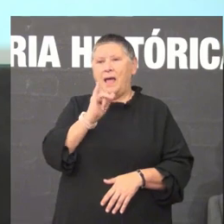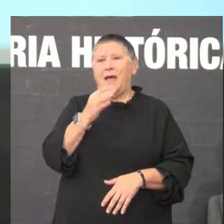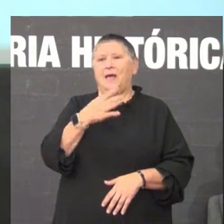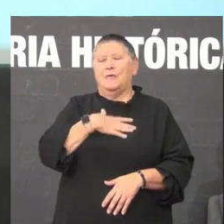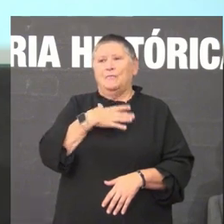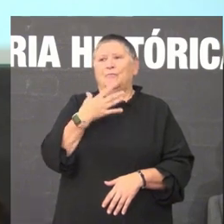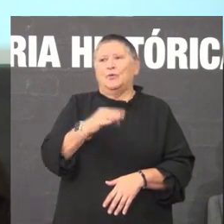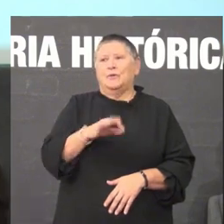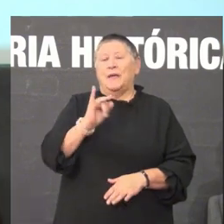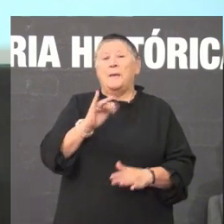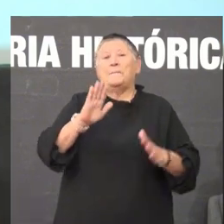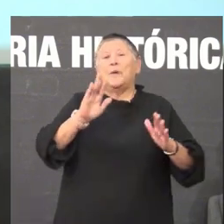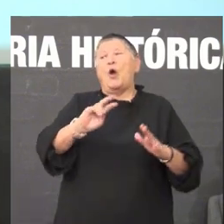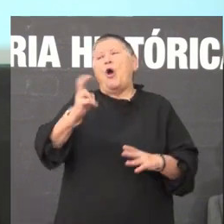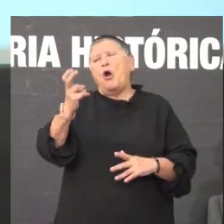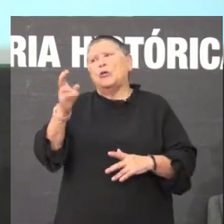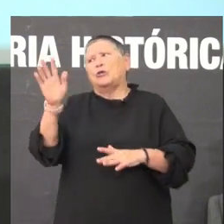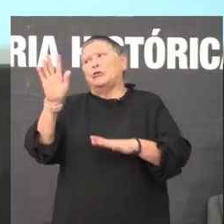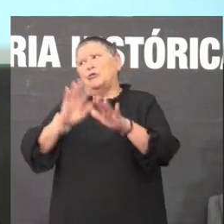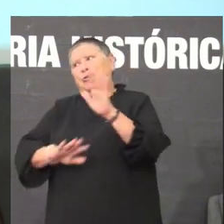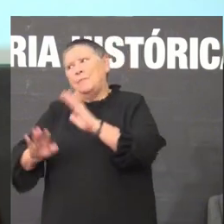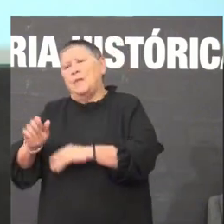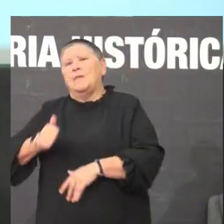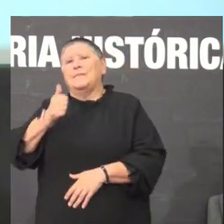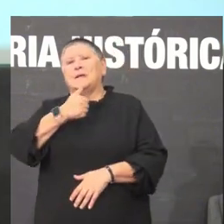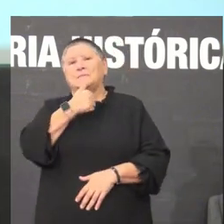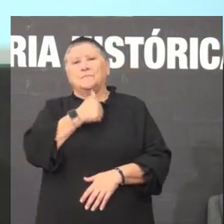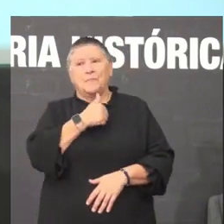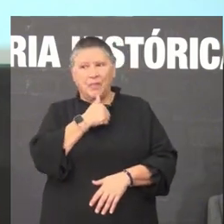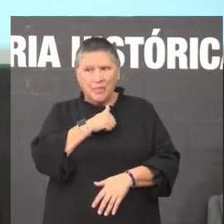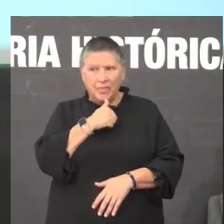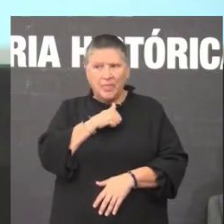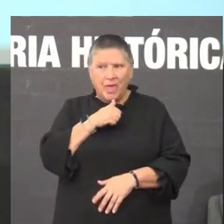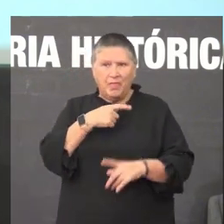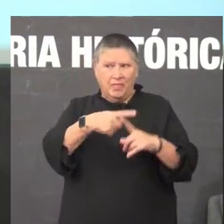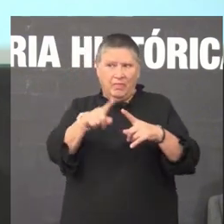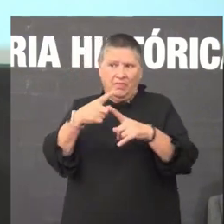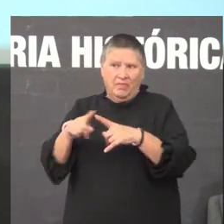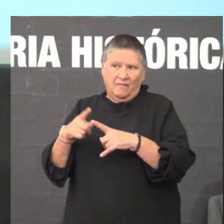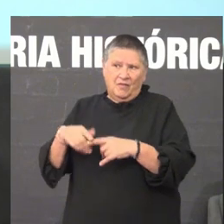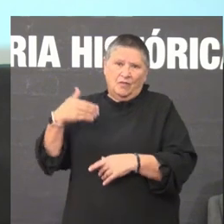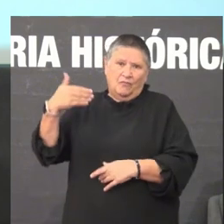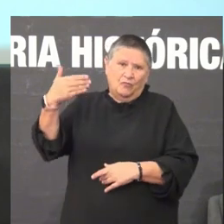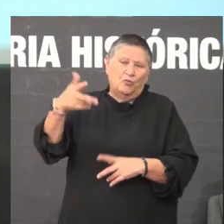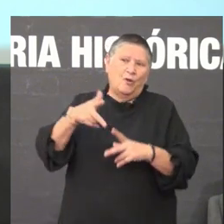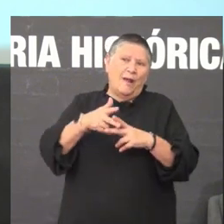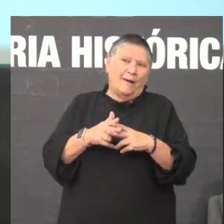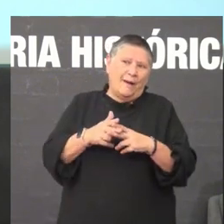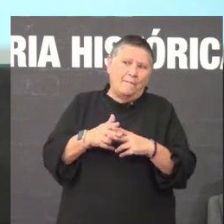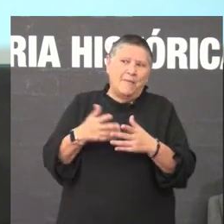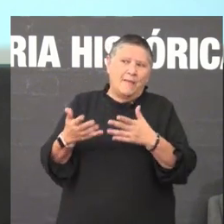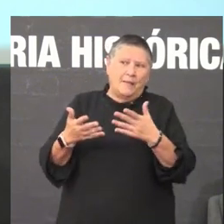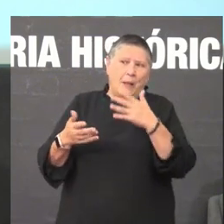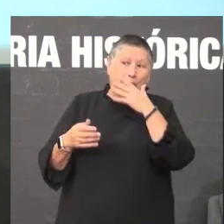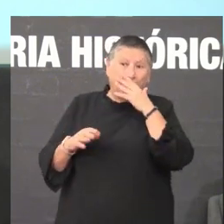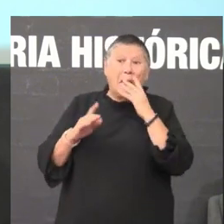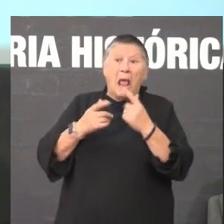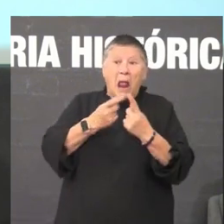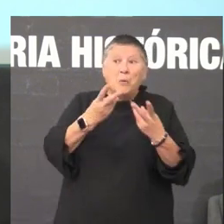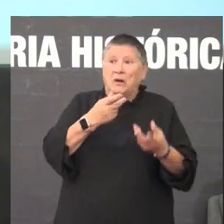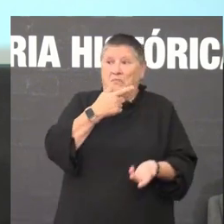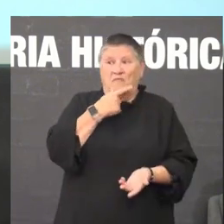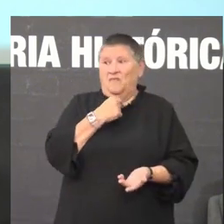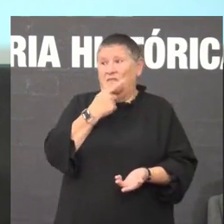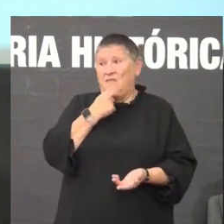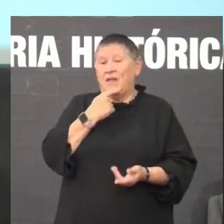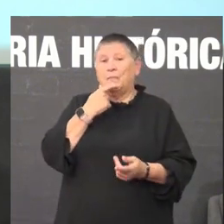hai outras que son máis complicadas que necesitan máis paciencia saber que sementas cara ao futuro non? Mas algunhas son simples por